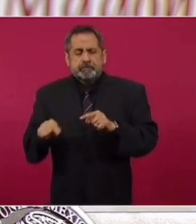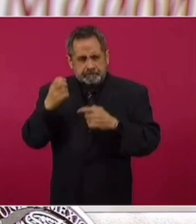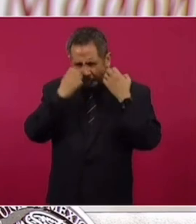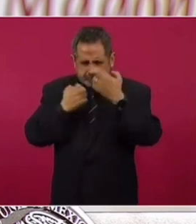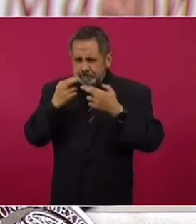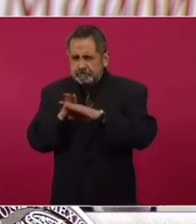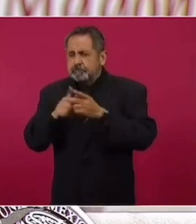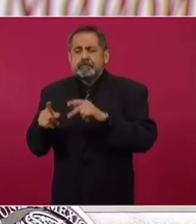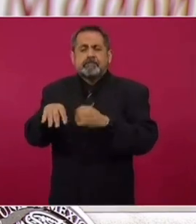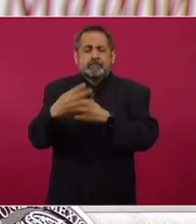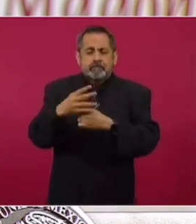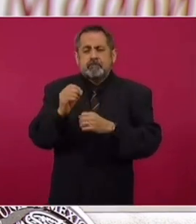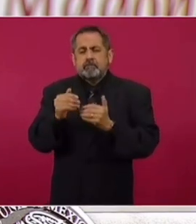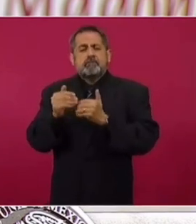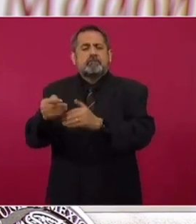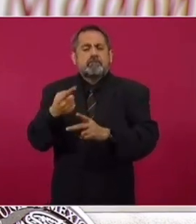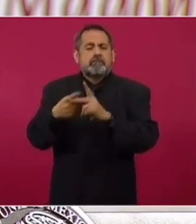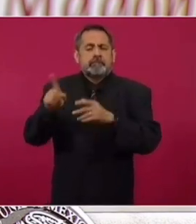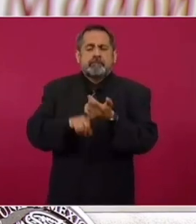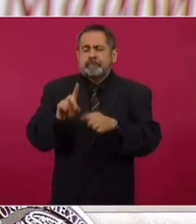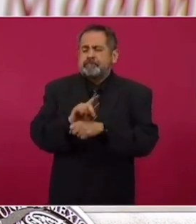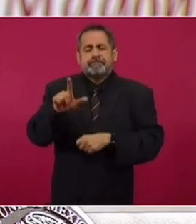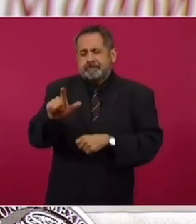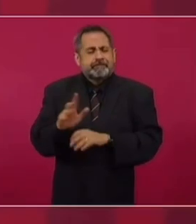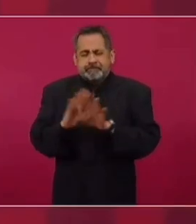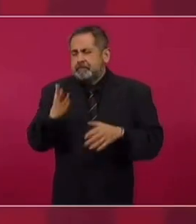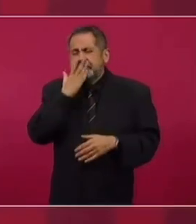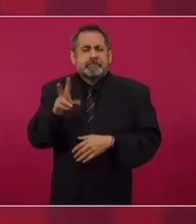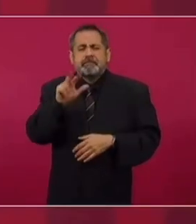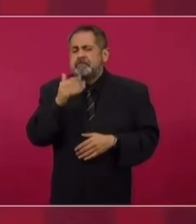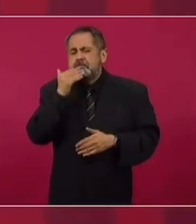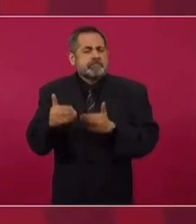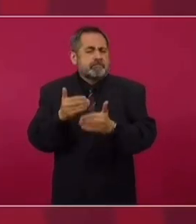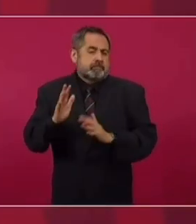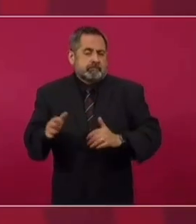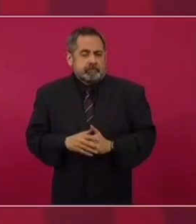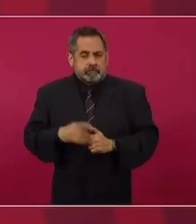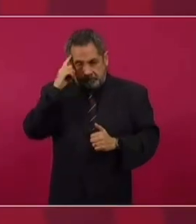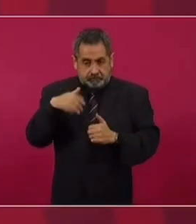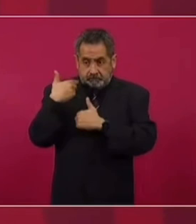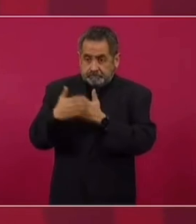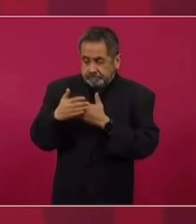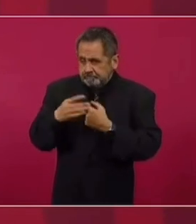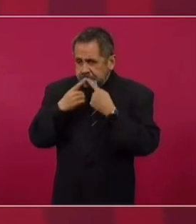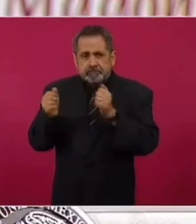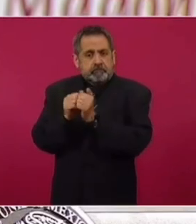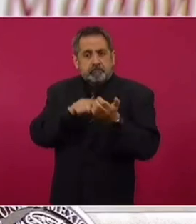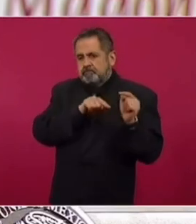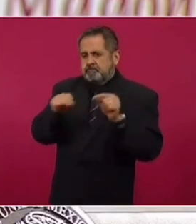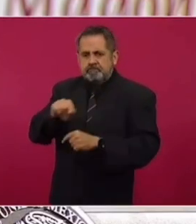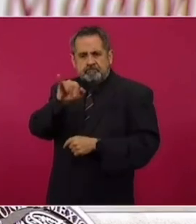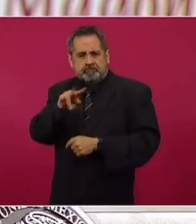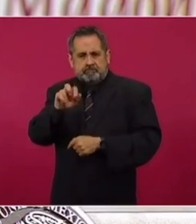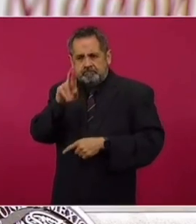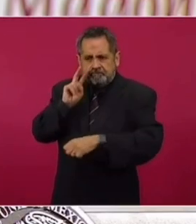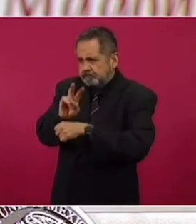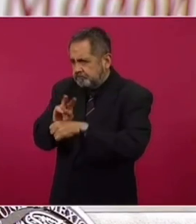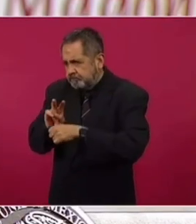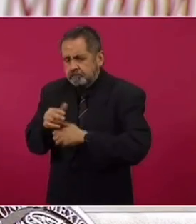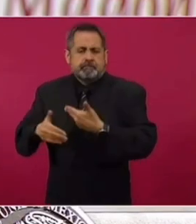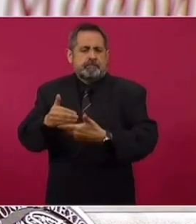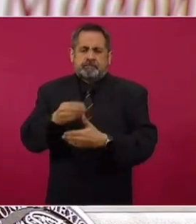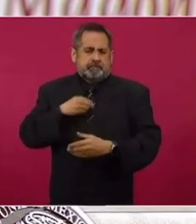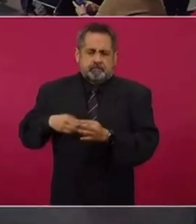si inician el 14 o se inicia el 17, pero va bien. Y ahora seguramente la presencia, el trabajo de Javier ahí en la zona hará que